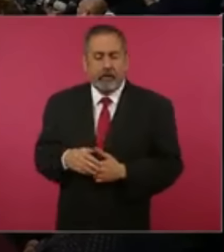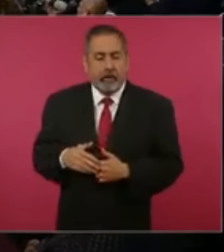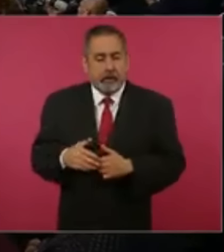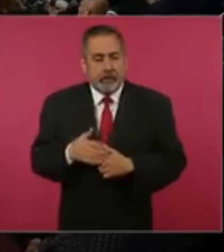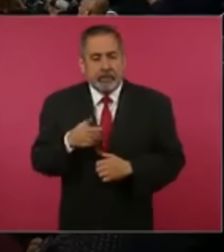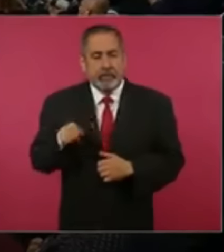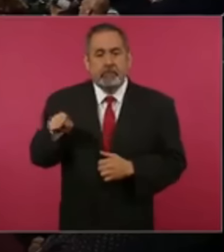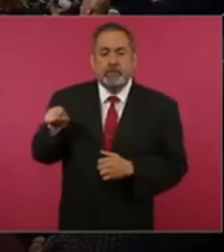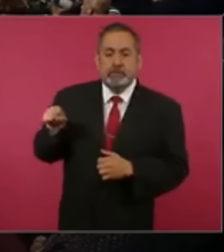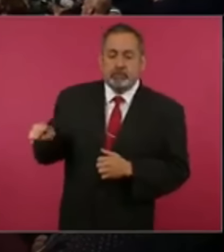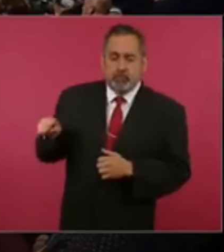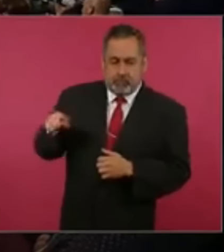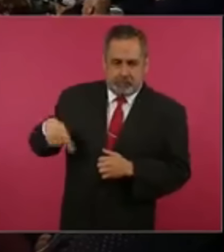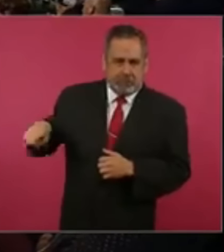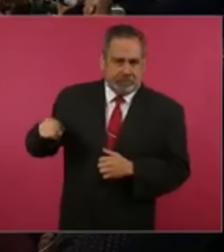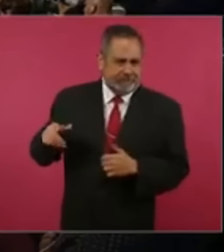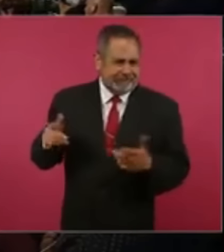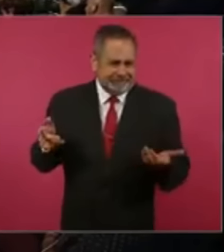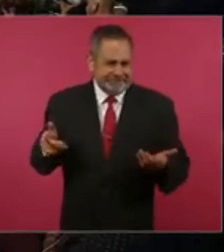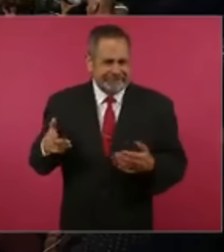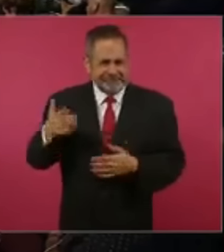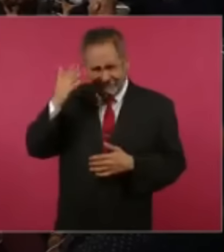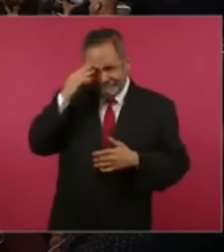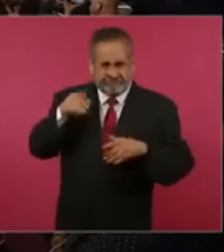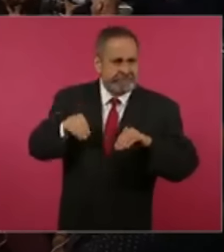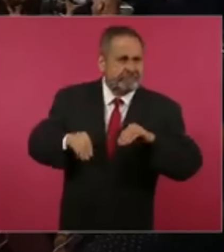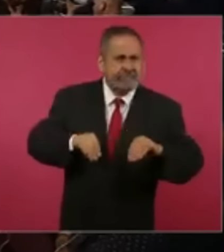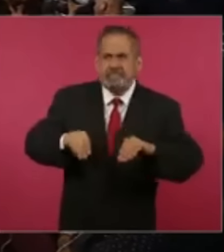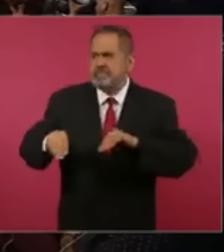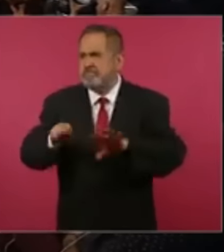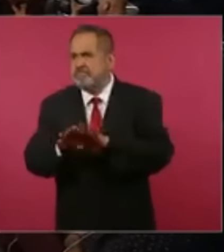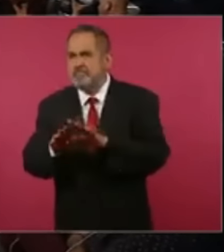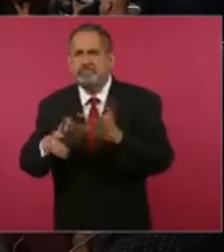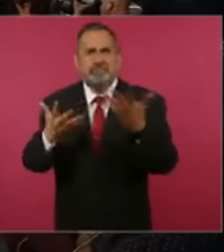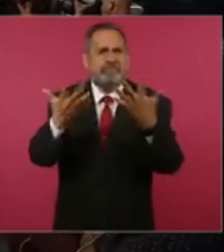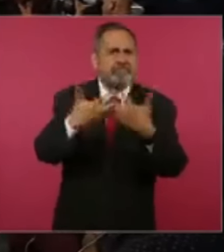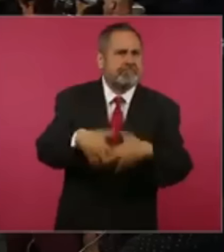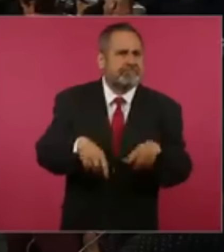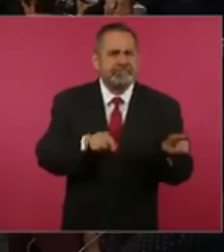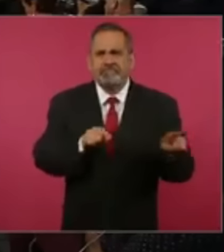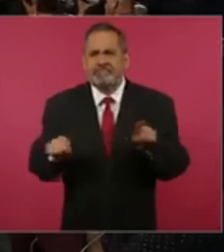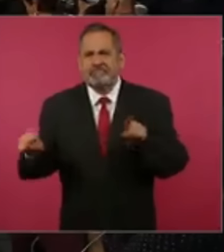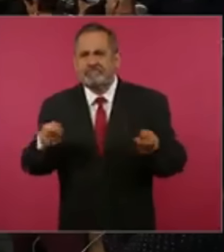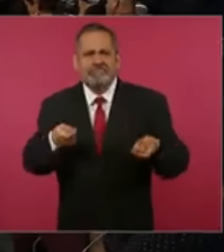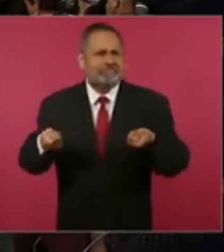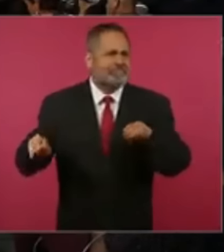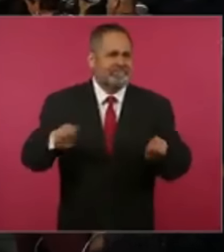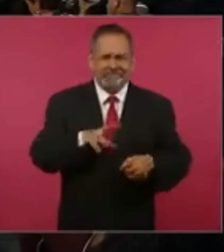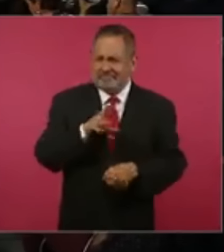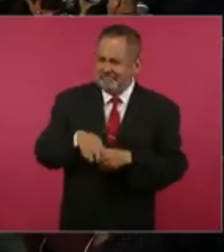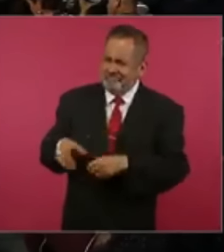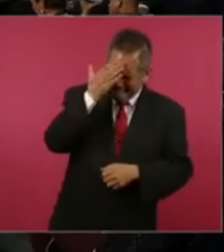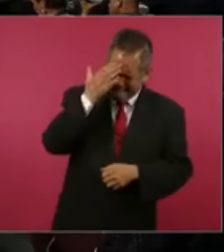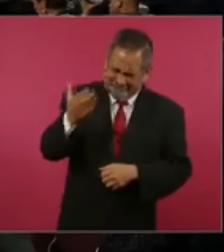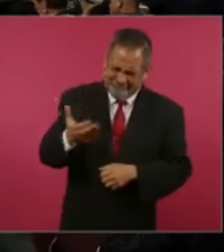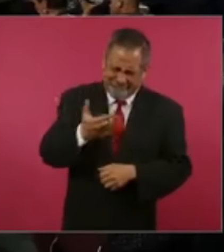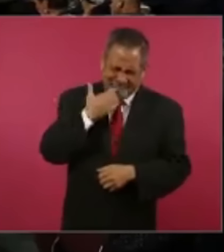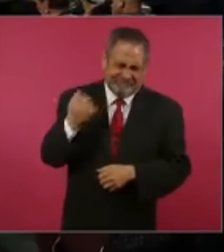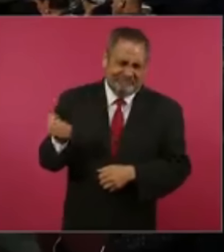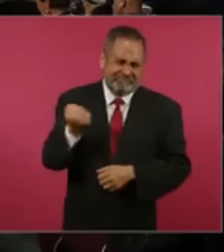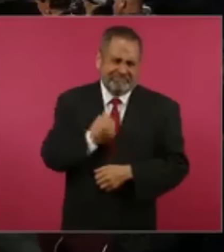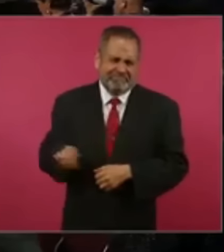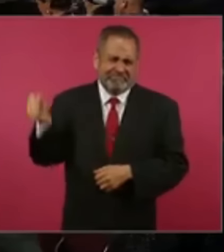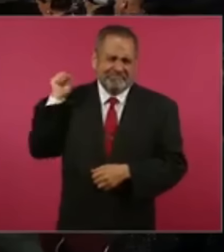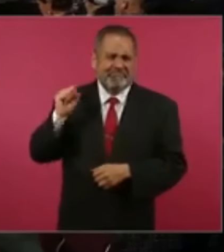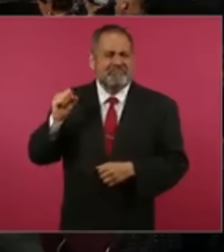son los que hacen posible que funcione todo el sistema eléctrico. Son expertos, son de los